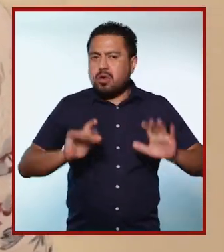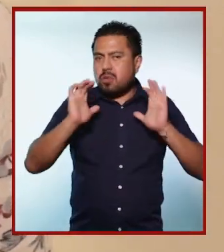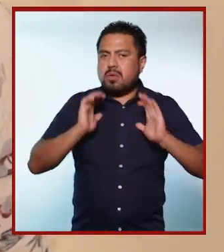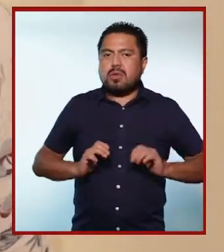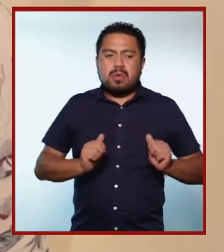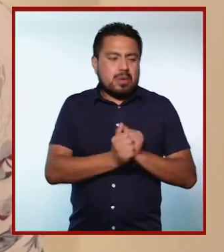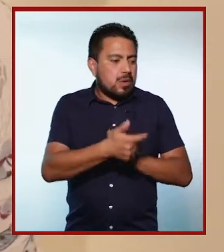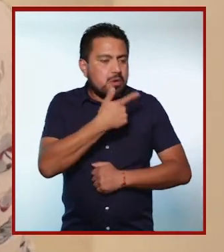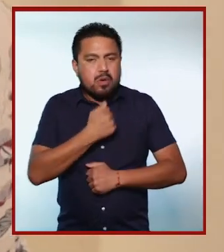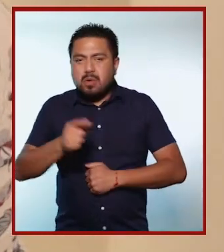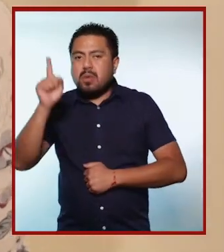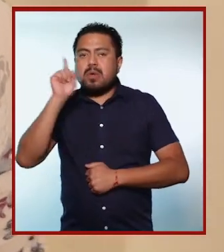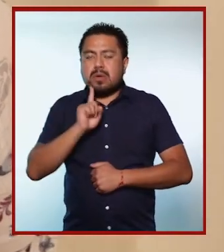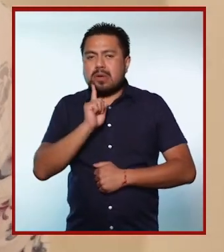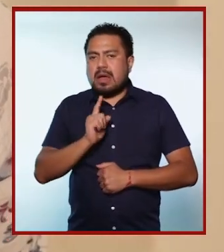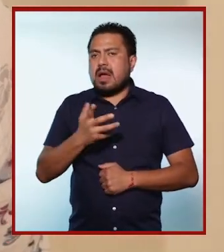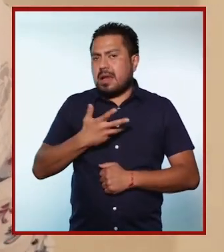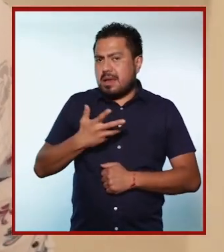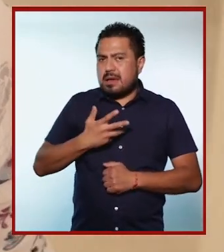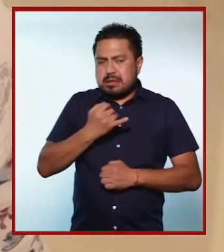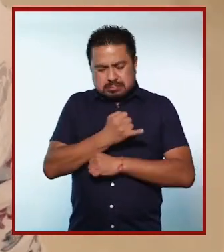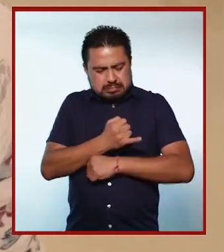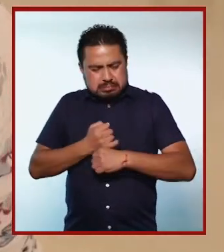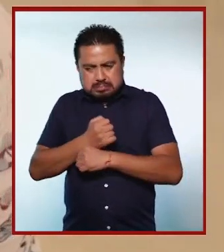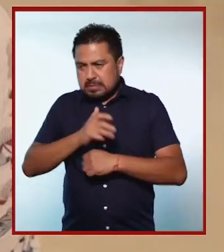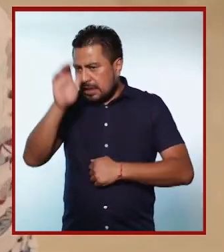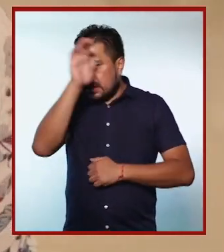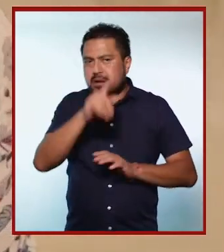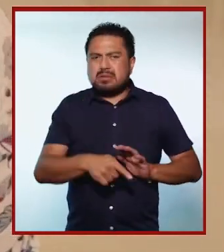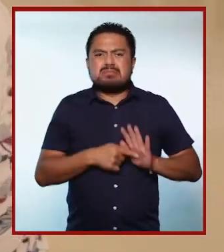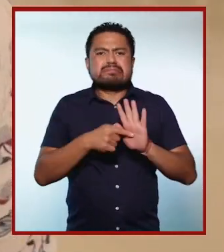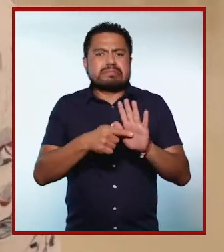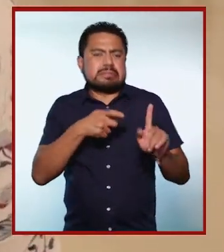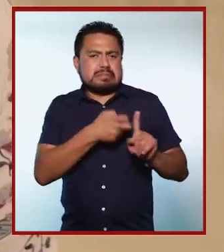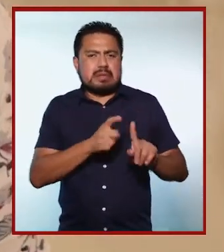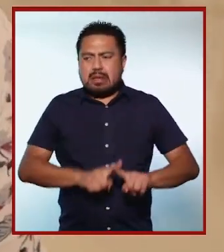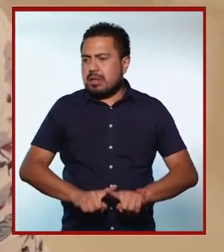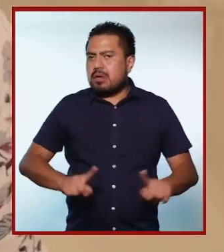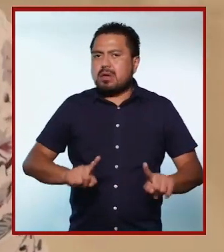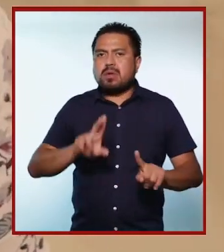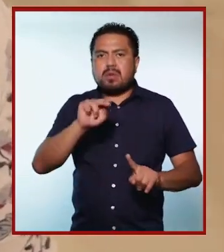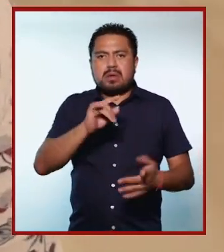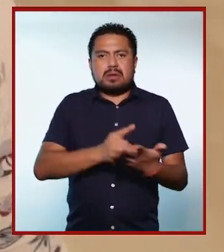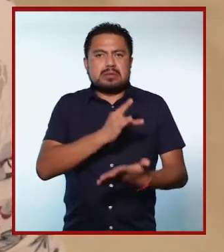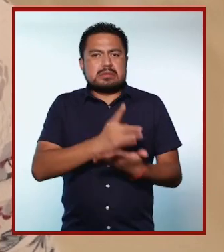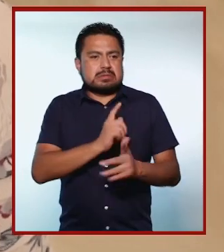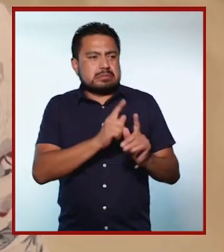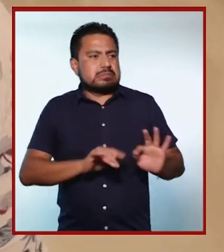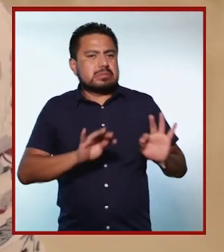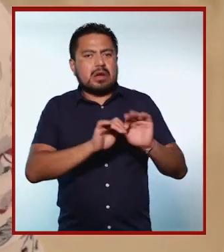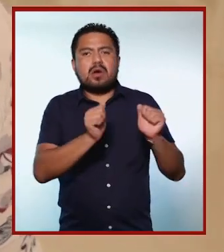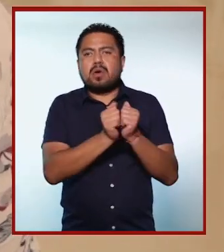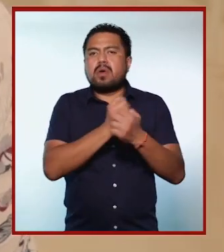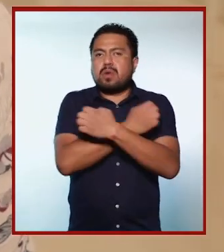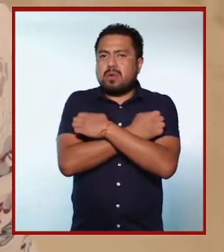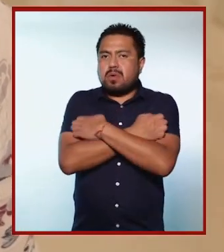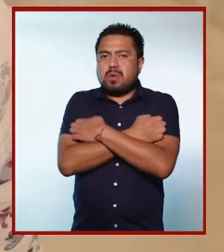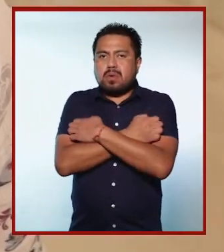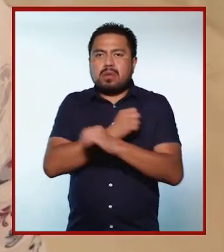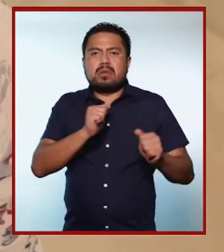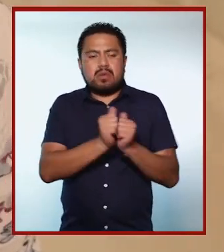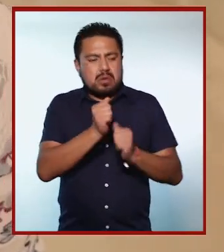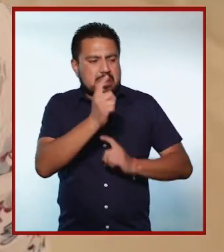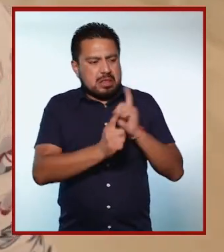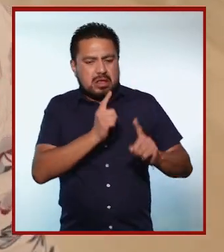diferencias corporales entre hombres y mujeres, existen estudios científicos que demuestran que estas distinciones no son significativas en la